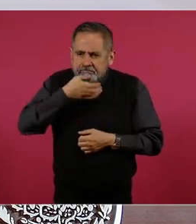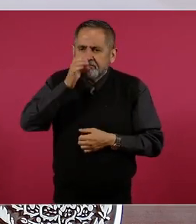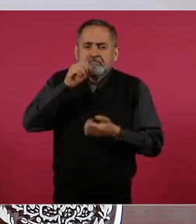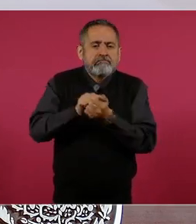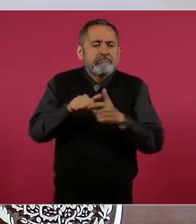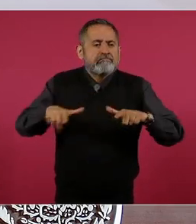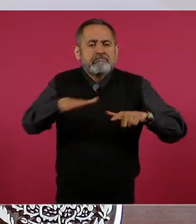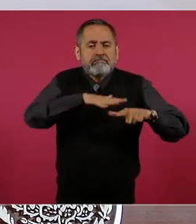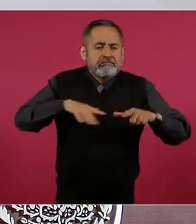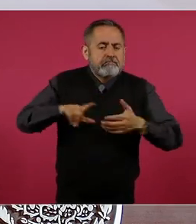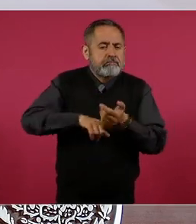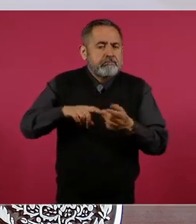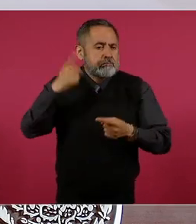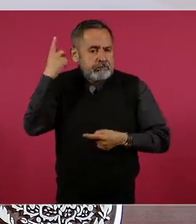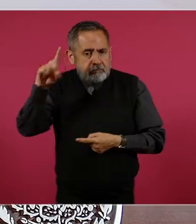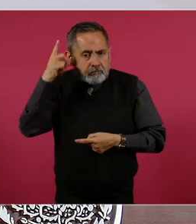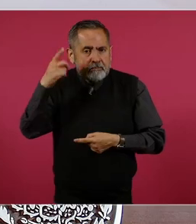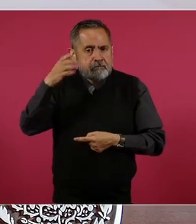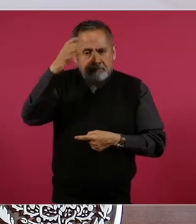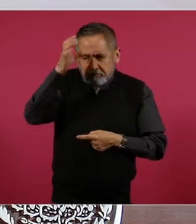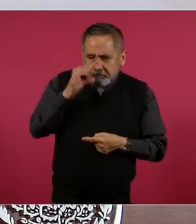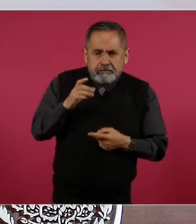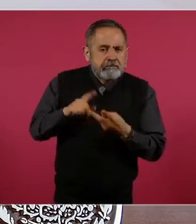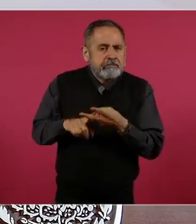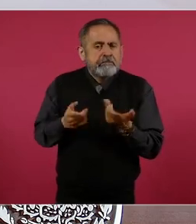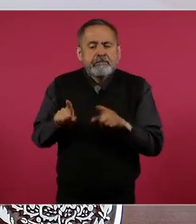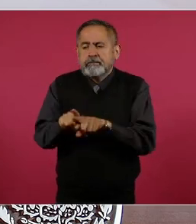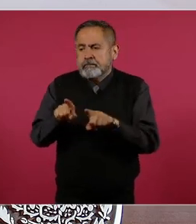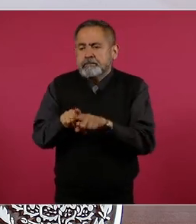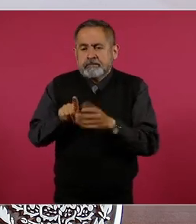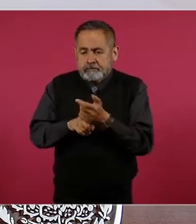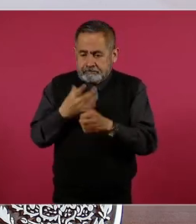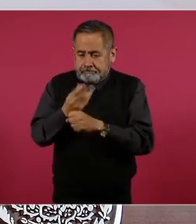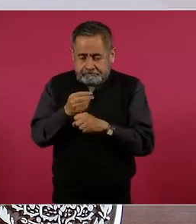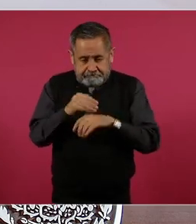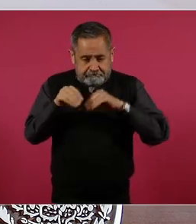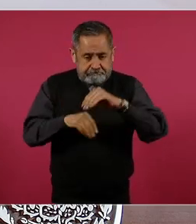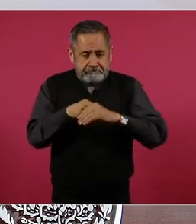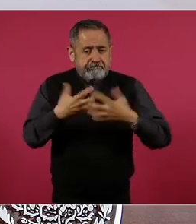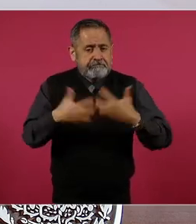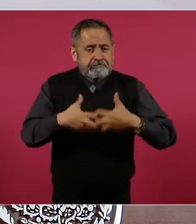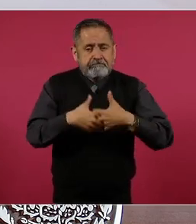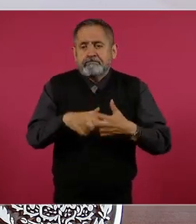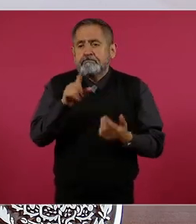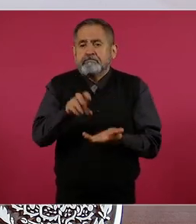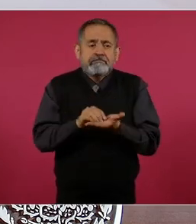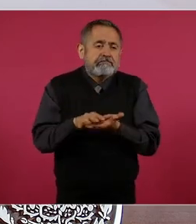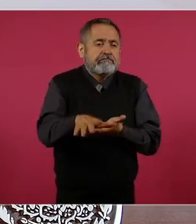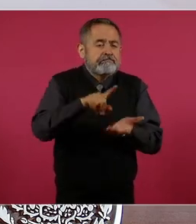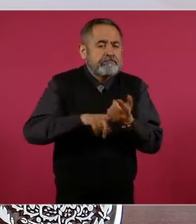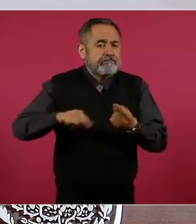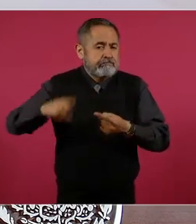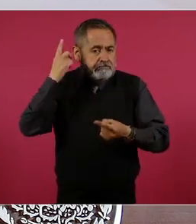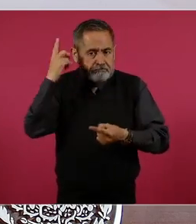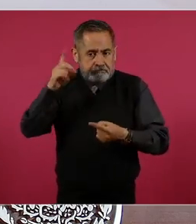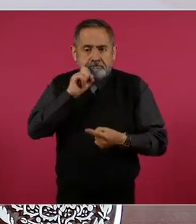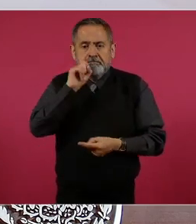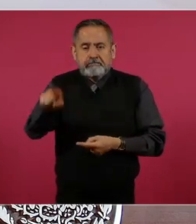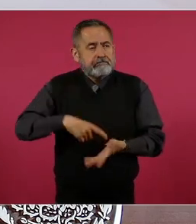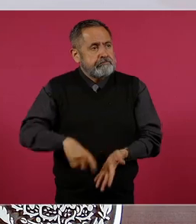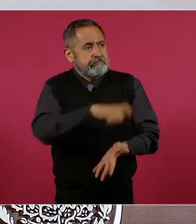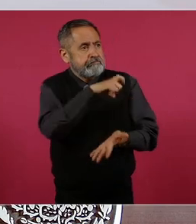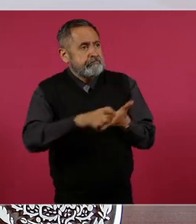Laguna de Durango y Coahuila, se está trabajando en la potabilizadora de Durango. Asimismo, se compró la